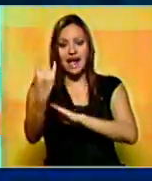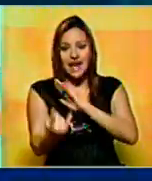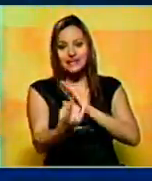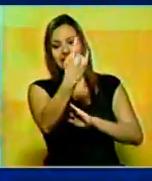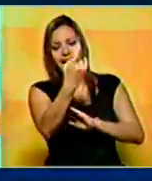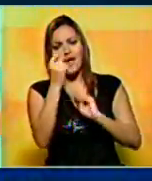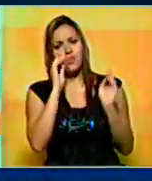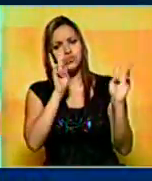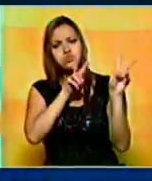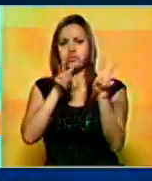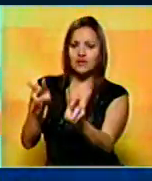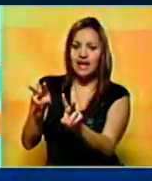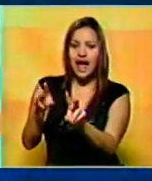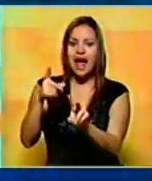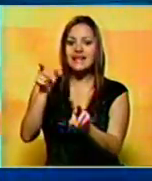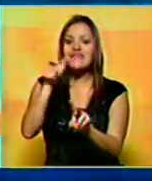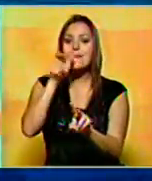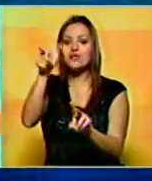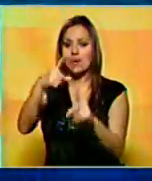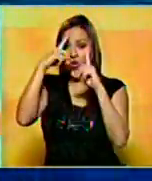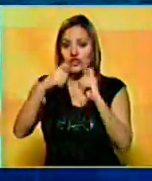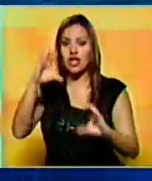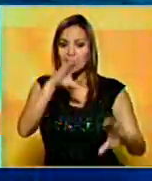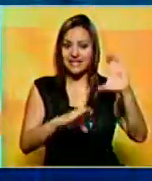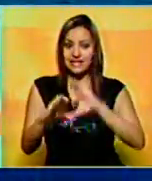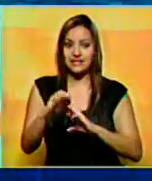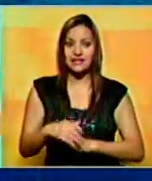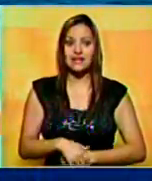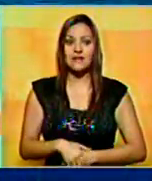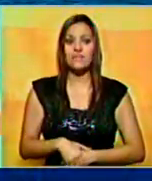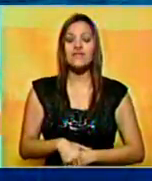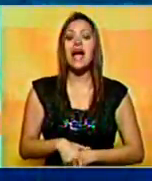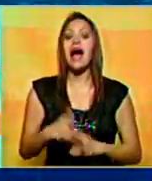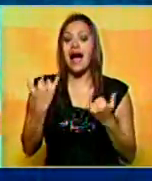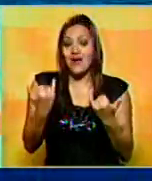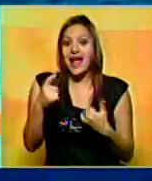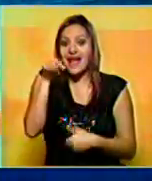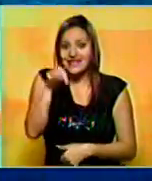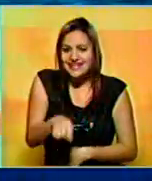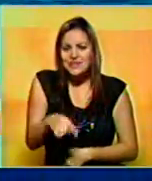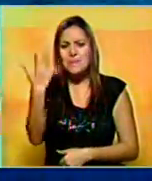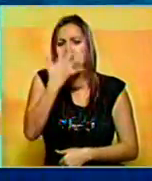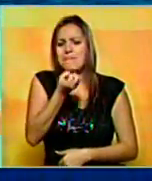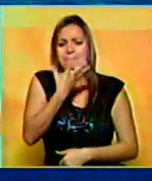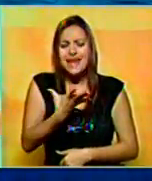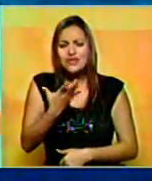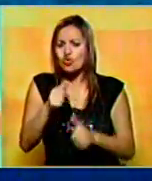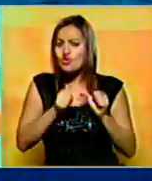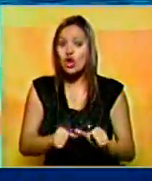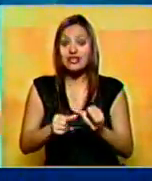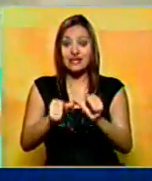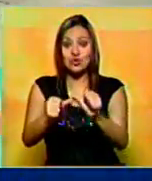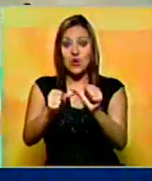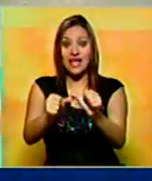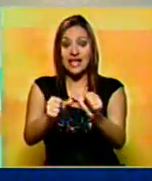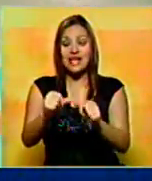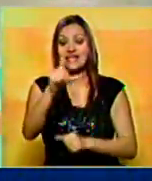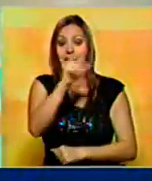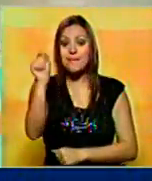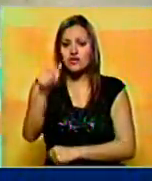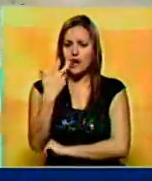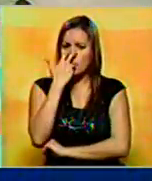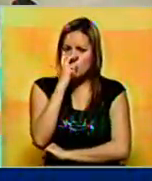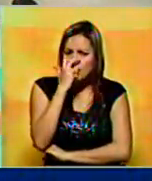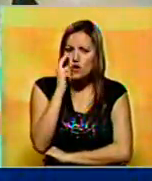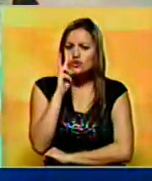está llamando la atención de los científicos. Mientras que aquí en las costas de California, el bello espectáculo continúa y cientos de curiosos